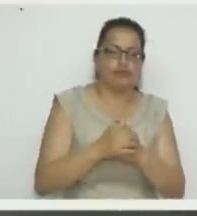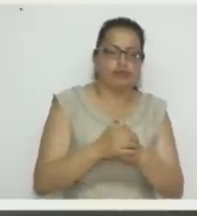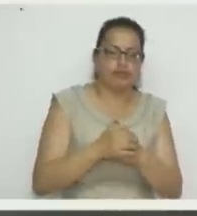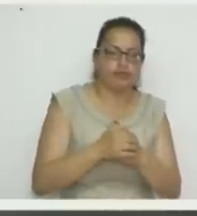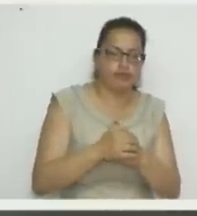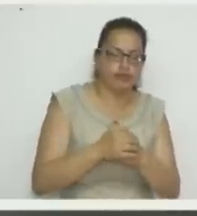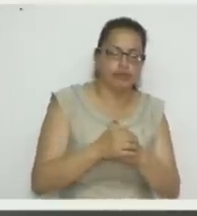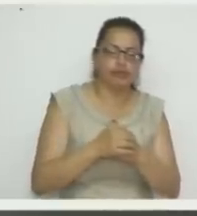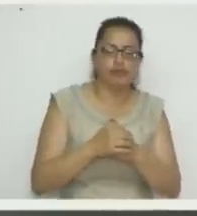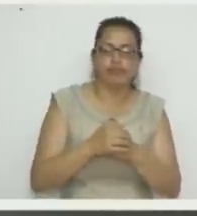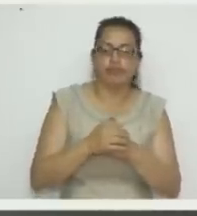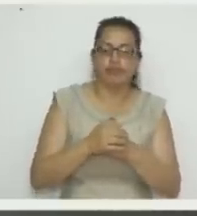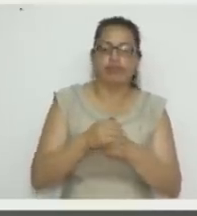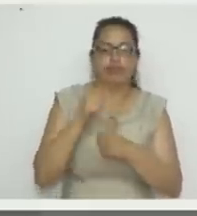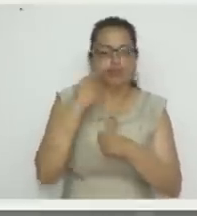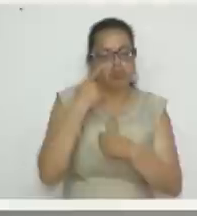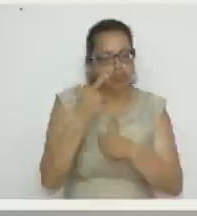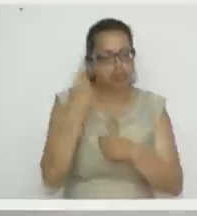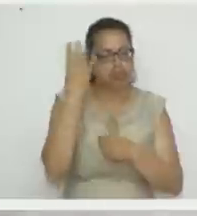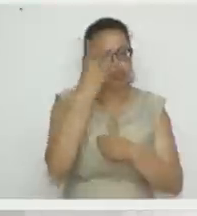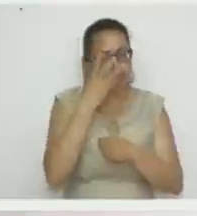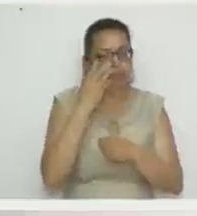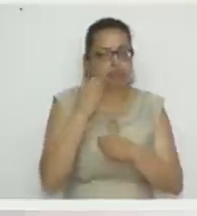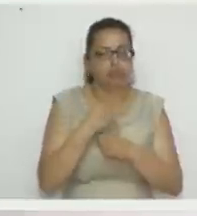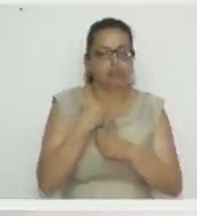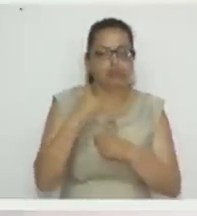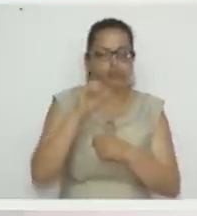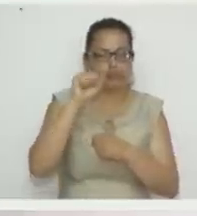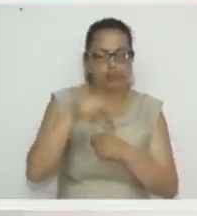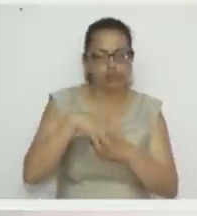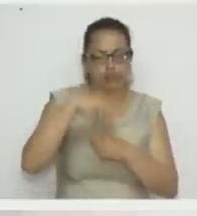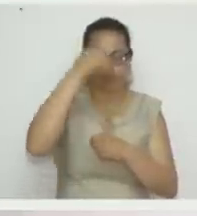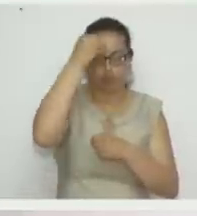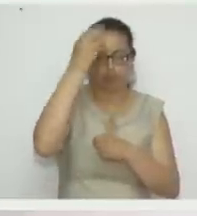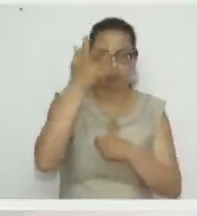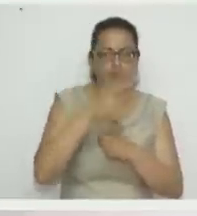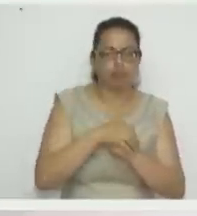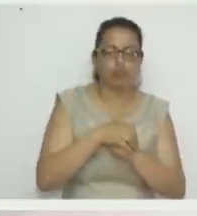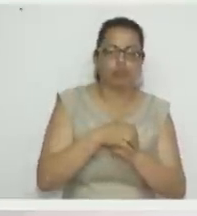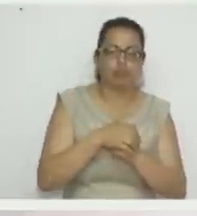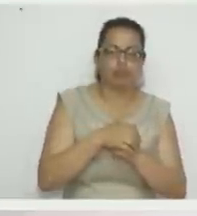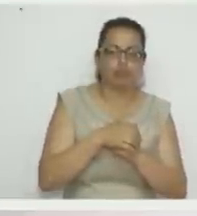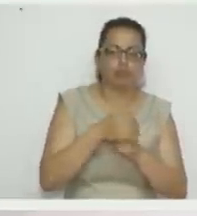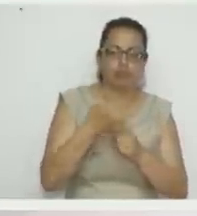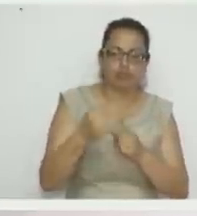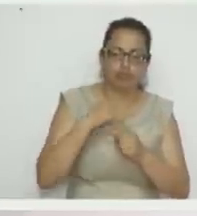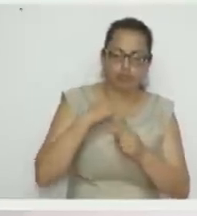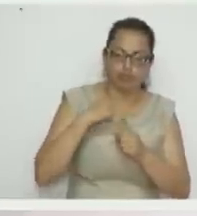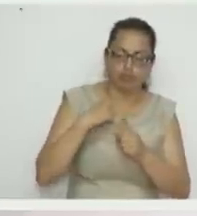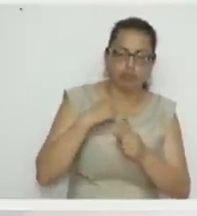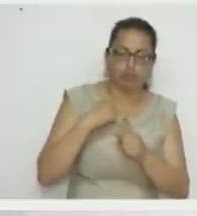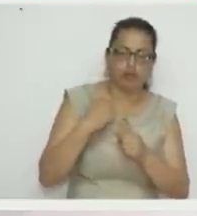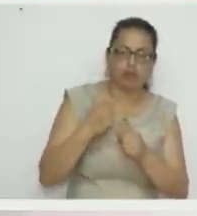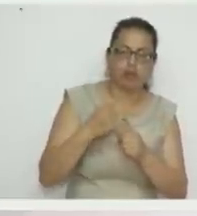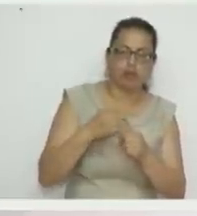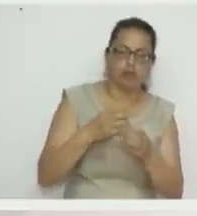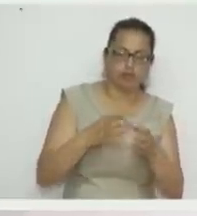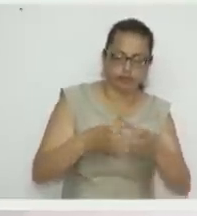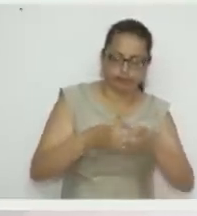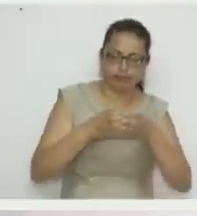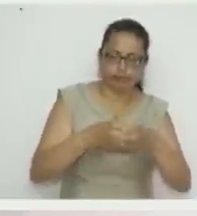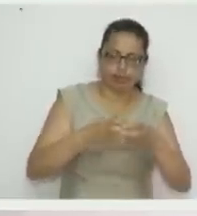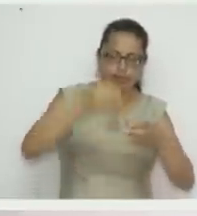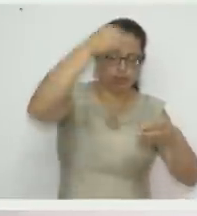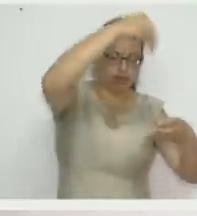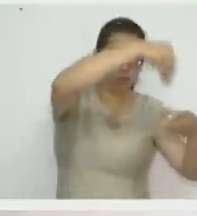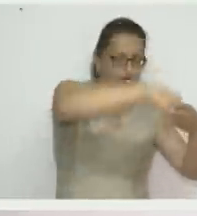lo decoramos nosotros. Mire qué bonito, para que ustedes también pues tengan la oportunidad. Y acá tenemos el jarrito, que le voy a sacar las flores, porque la profe